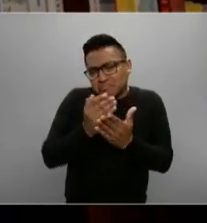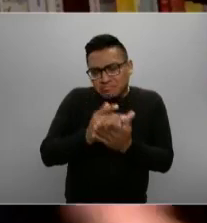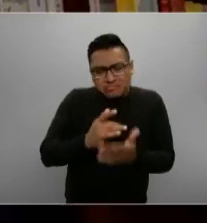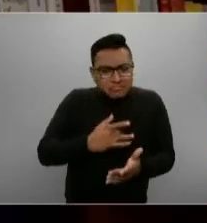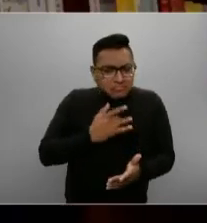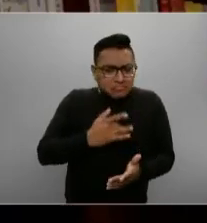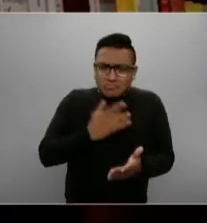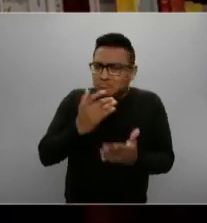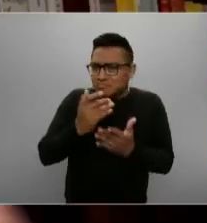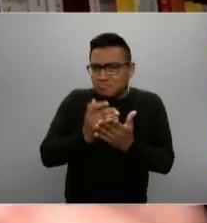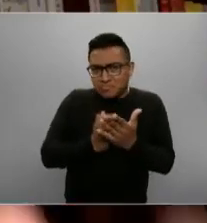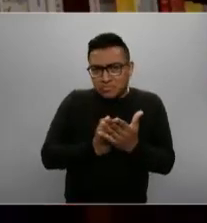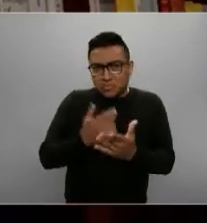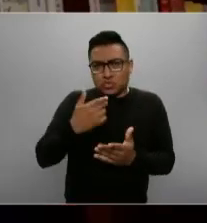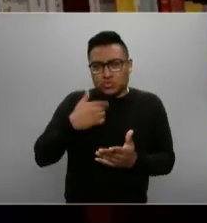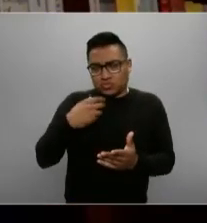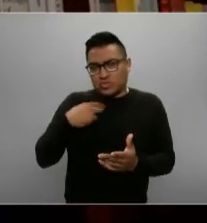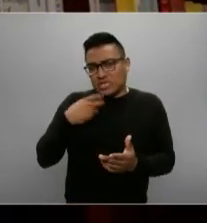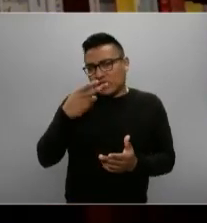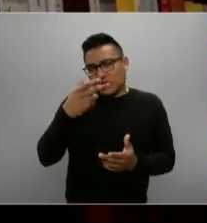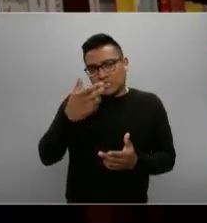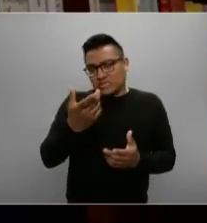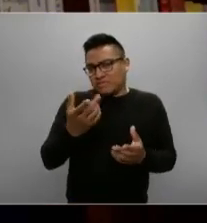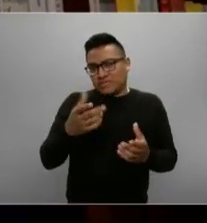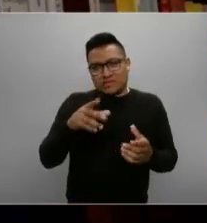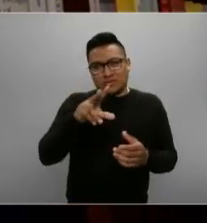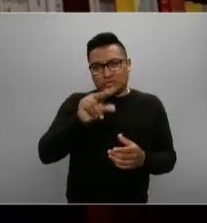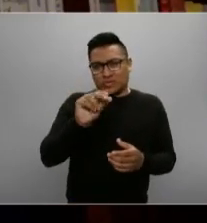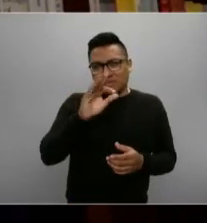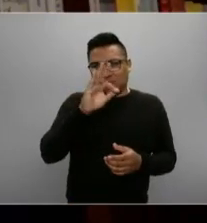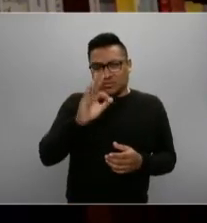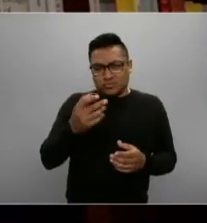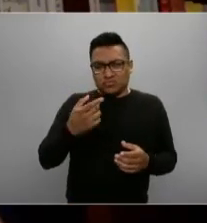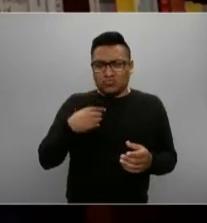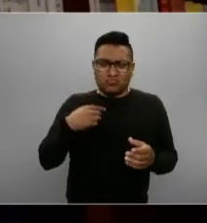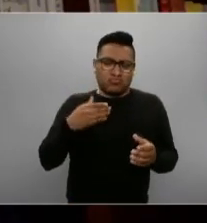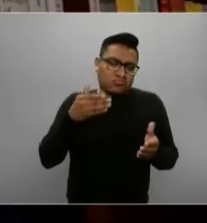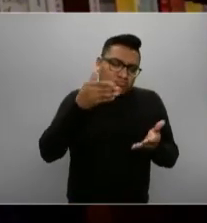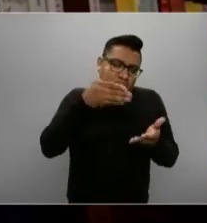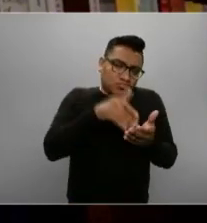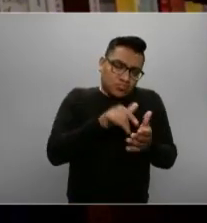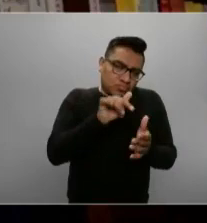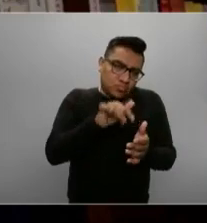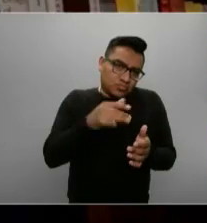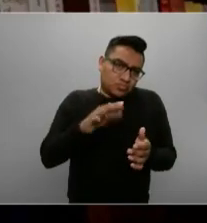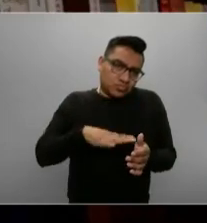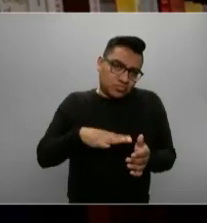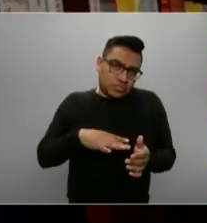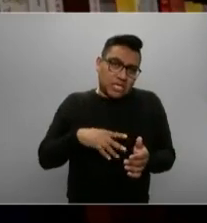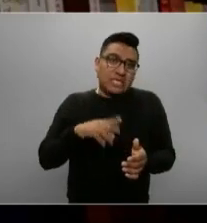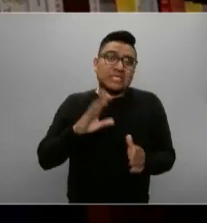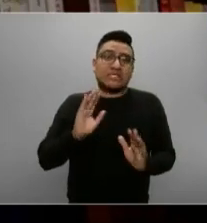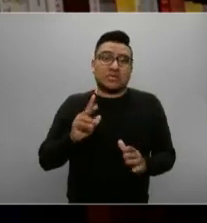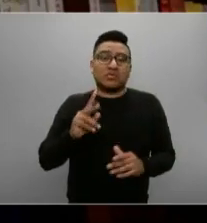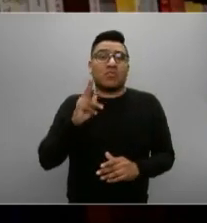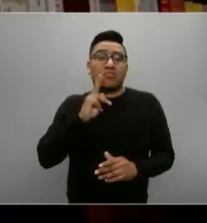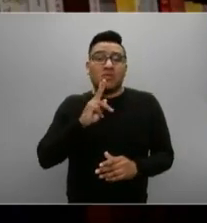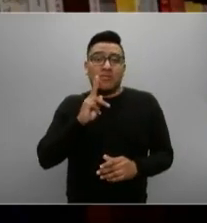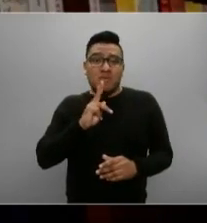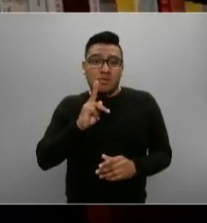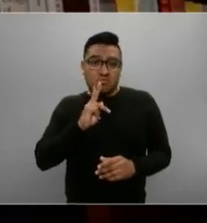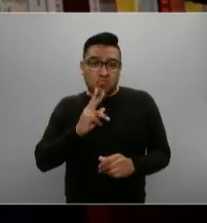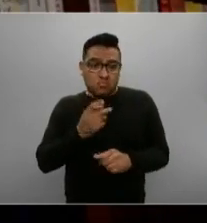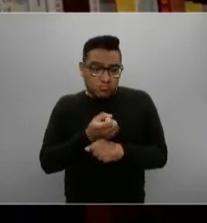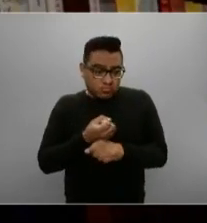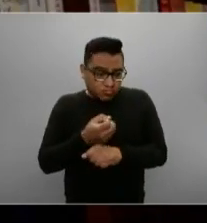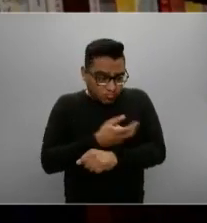este grupo mayoritario, el curso clínico fue relativamente leve, ya tuve una primera prueba negativa, quiere decir